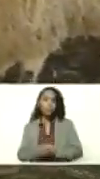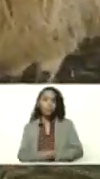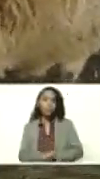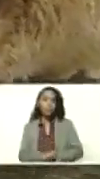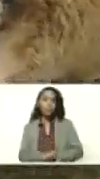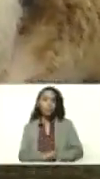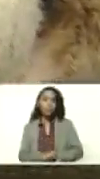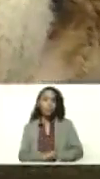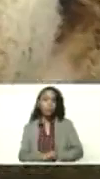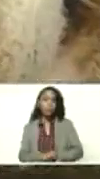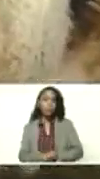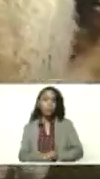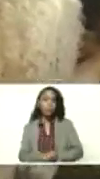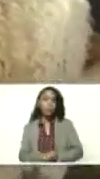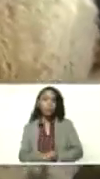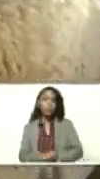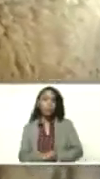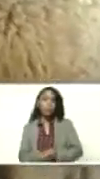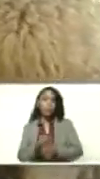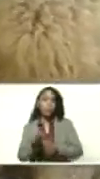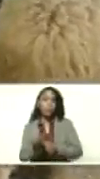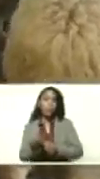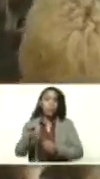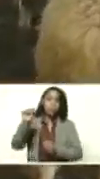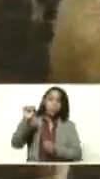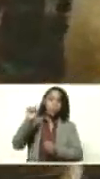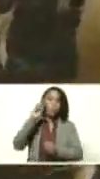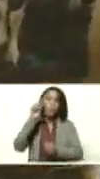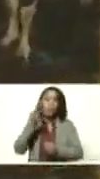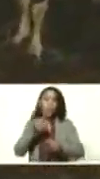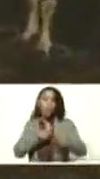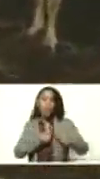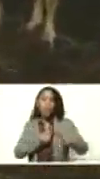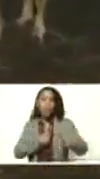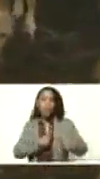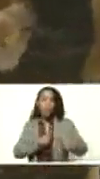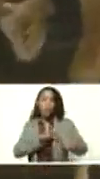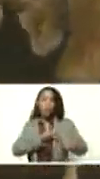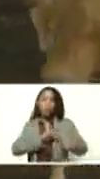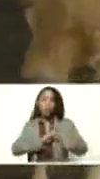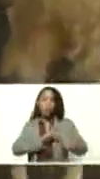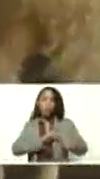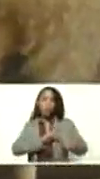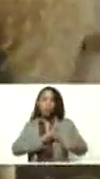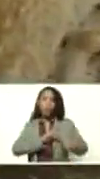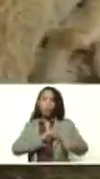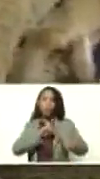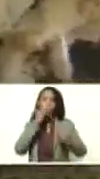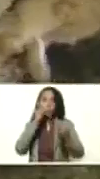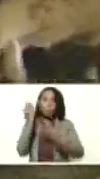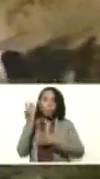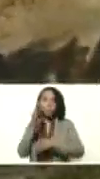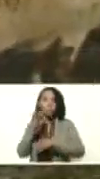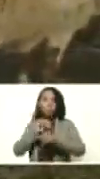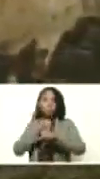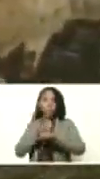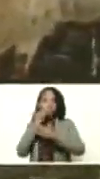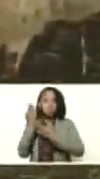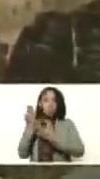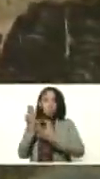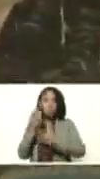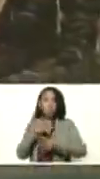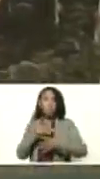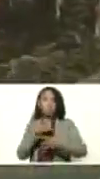Ya, levántale la Vamos a levantarle la patica para poderle ver el corazón al animalito. A Héctor Rodríguez, ¿qué te parece? Súper interesante,